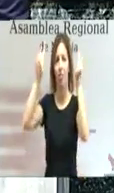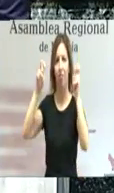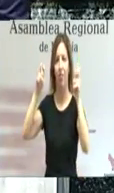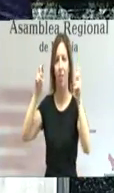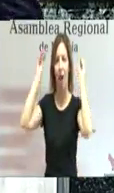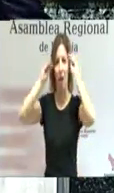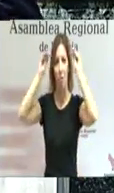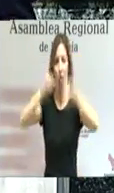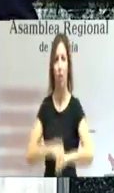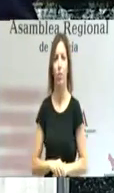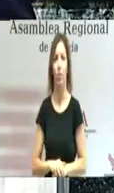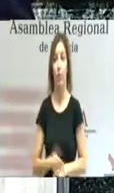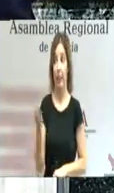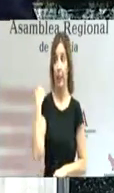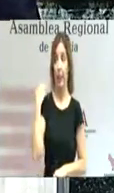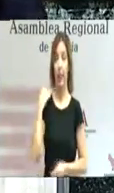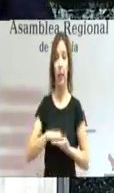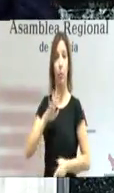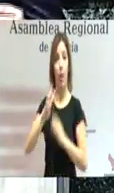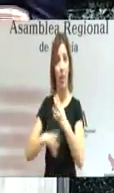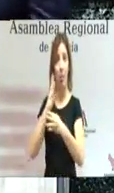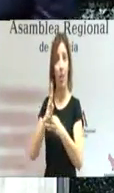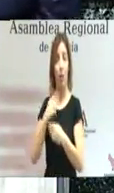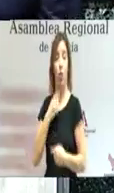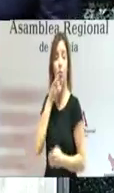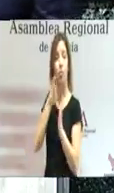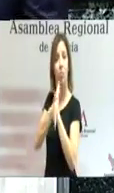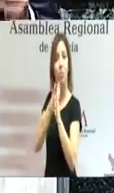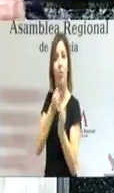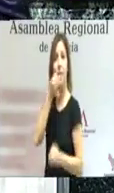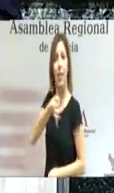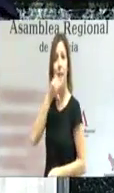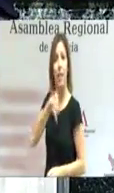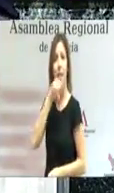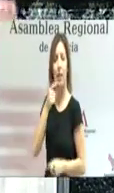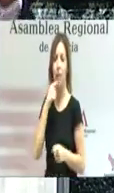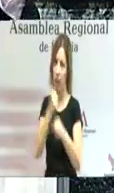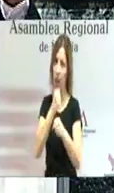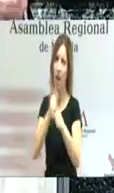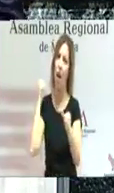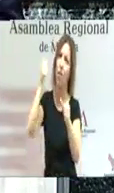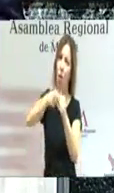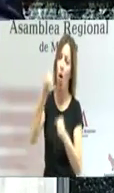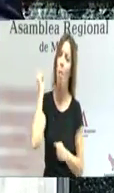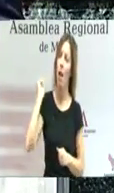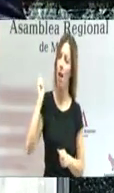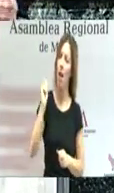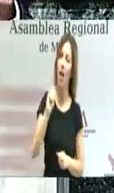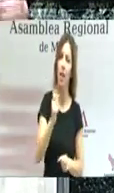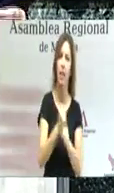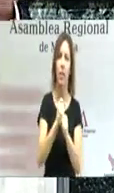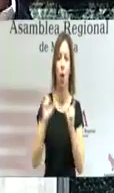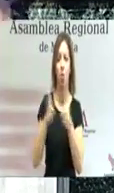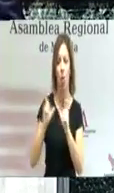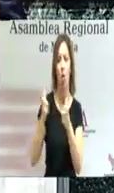Como el que planteé en mi discurso de investidura y por el que llevamos meses trabajando con un buen número de reuniones para